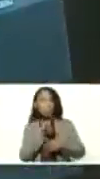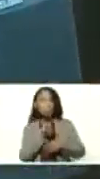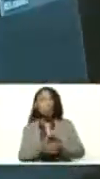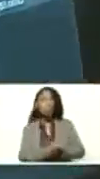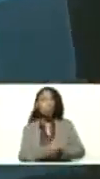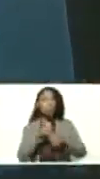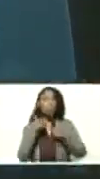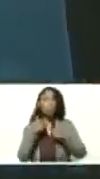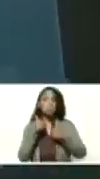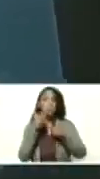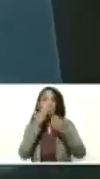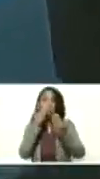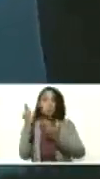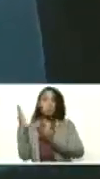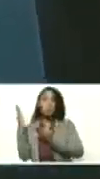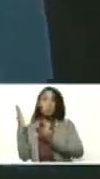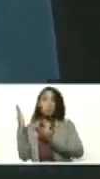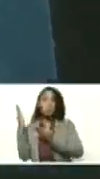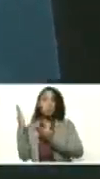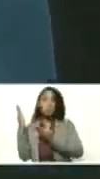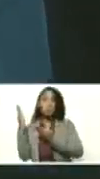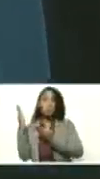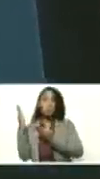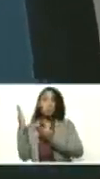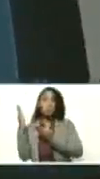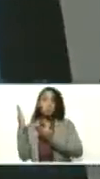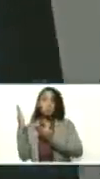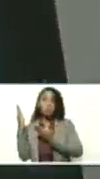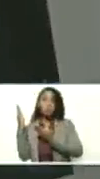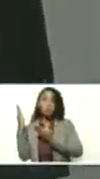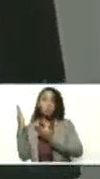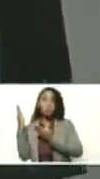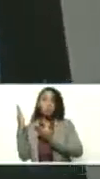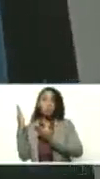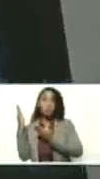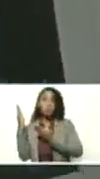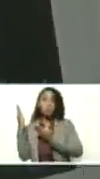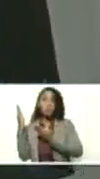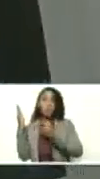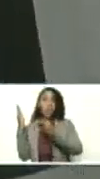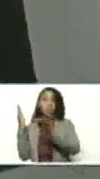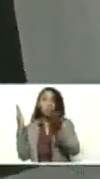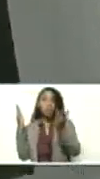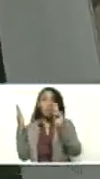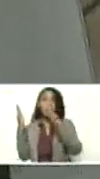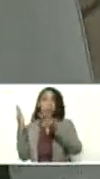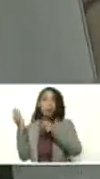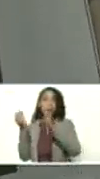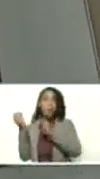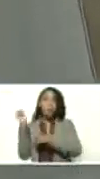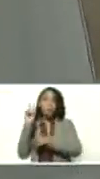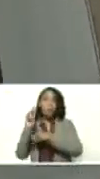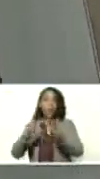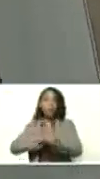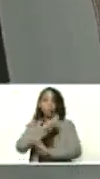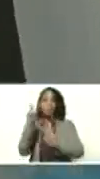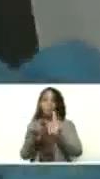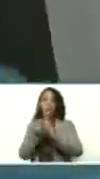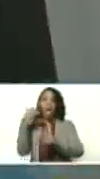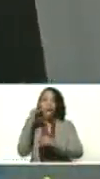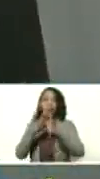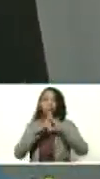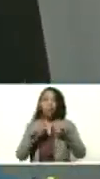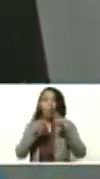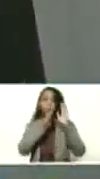Muy bueno. Vale la pena, ¿verdad? Para que ustedes vean cómo Venezuela lo tiene todo. Tiene la